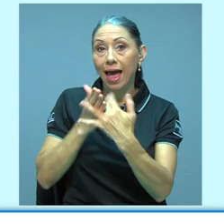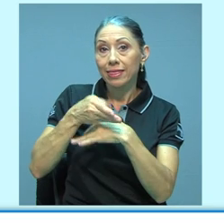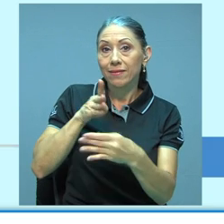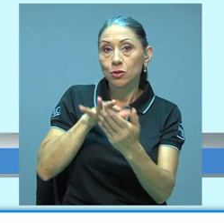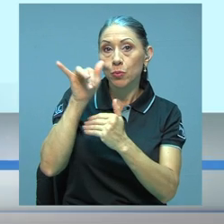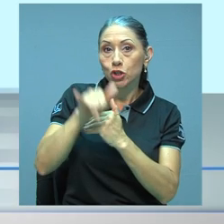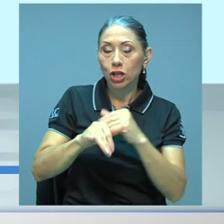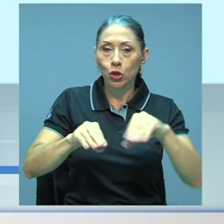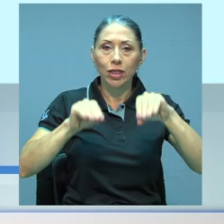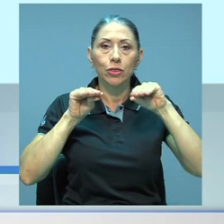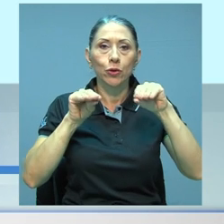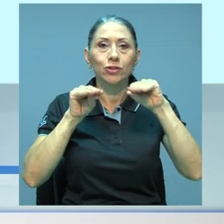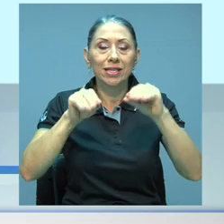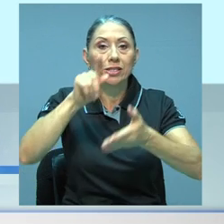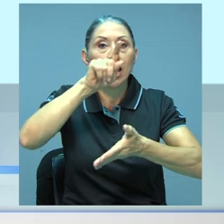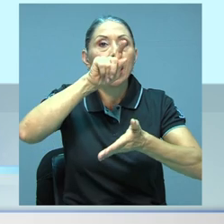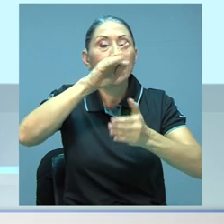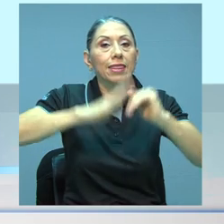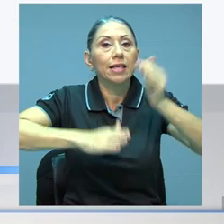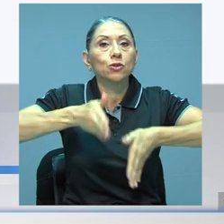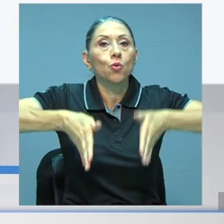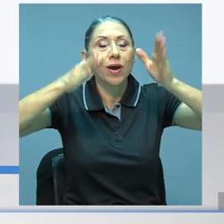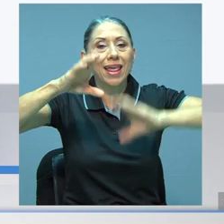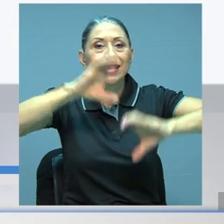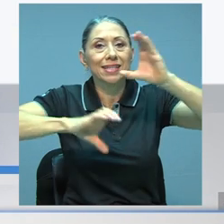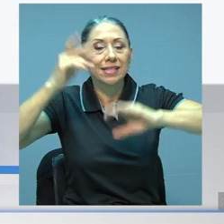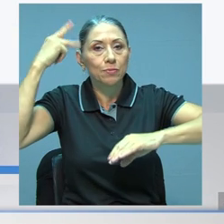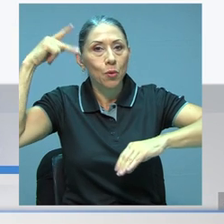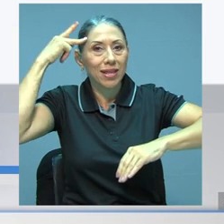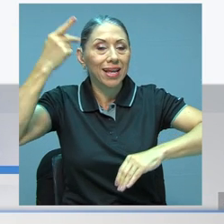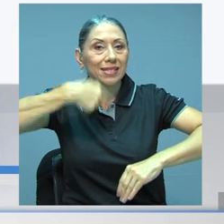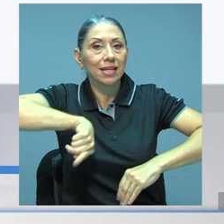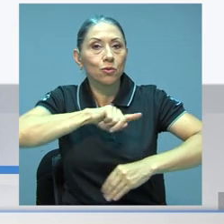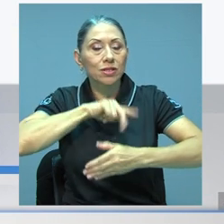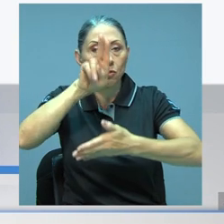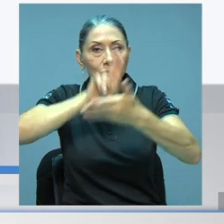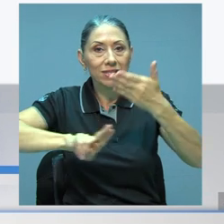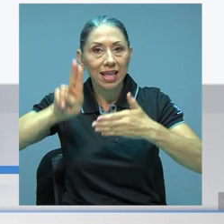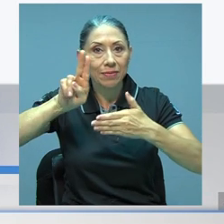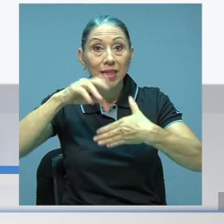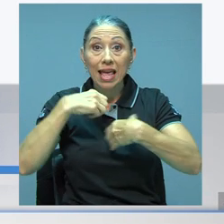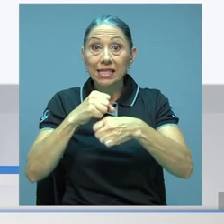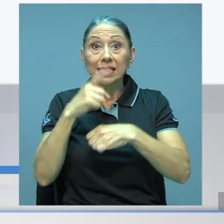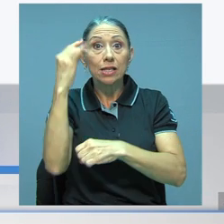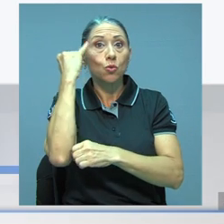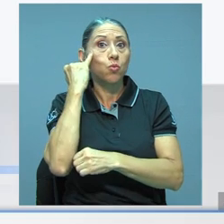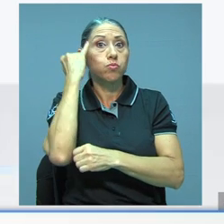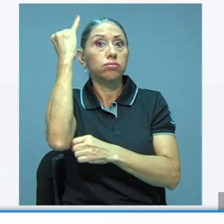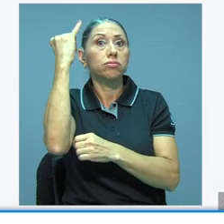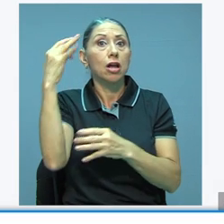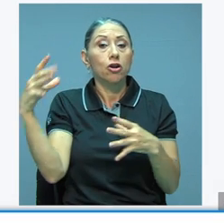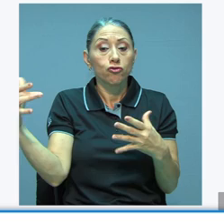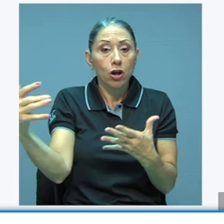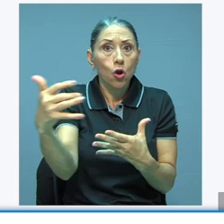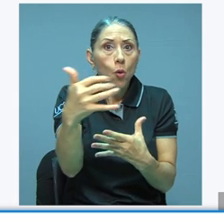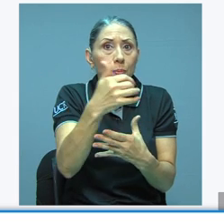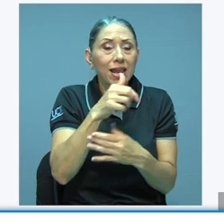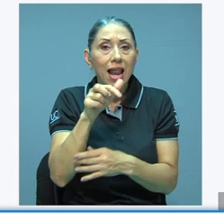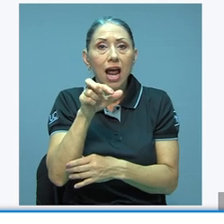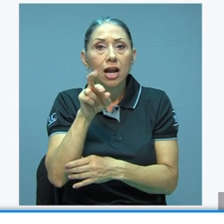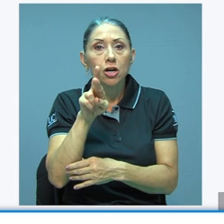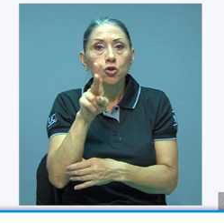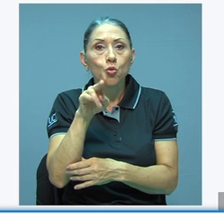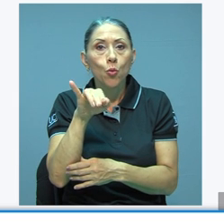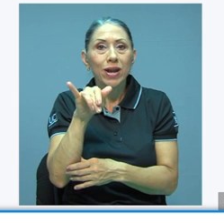A través de un proyecto de docencia de la Escuela de Ciencias Políticas de nuestra universidad, se desarrolló una iniciativa que recopila rúbricas de